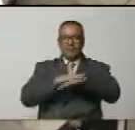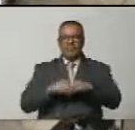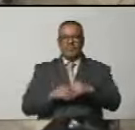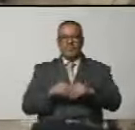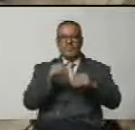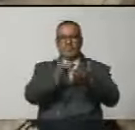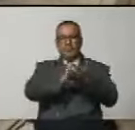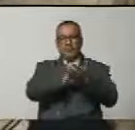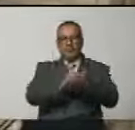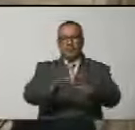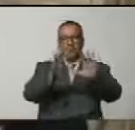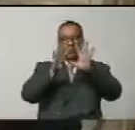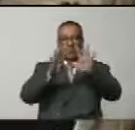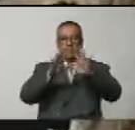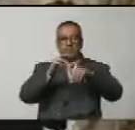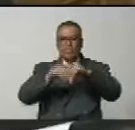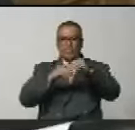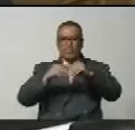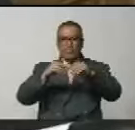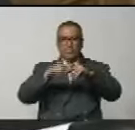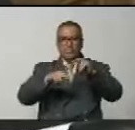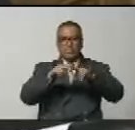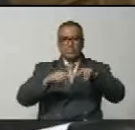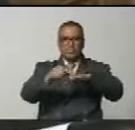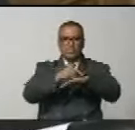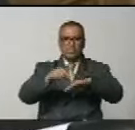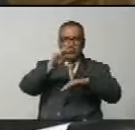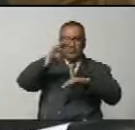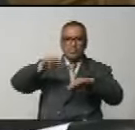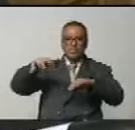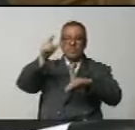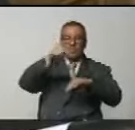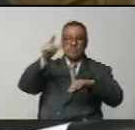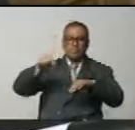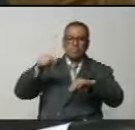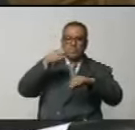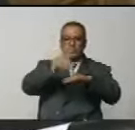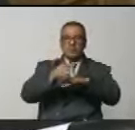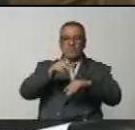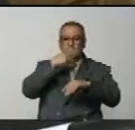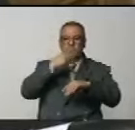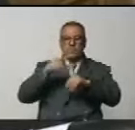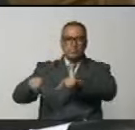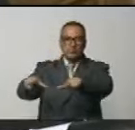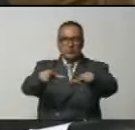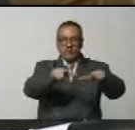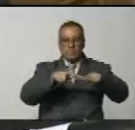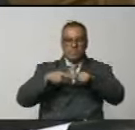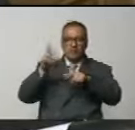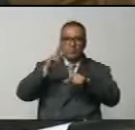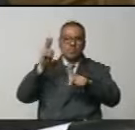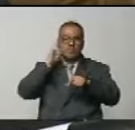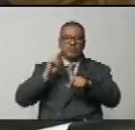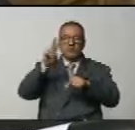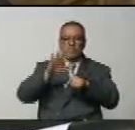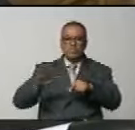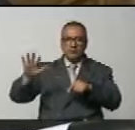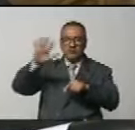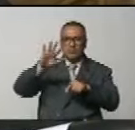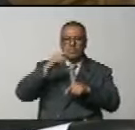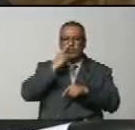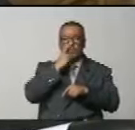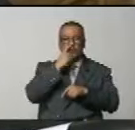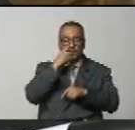artículo 9 se crea el estado Guayana Ezequiva dentro de la organización político territorial de la república bolivariana de